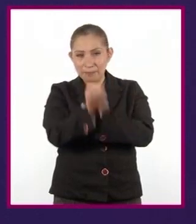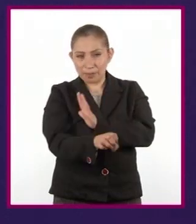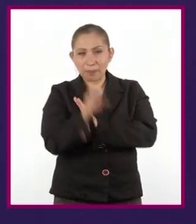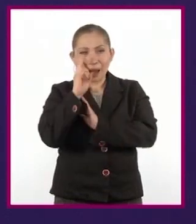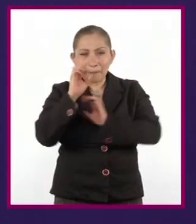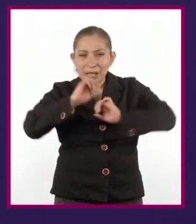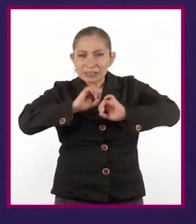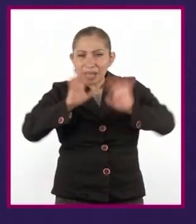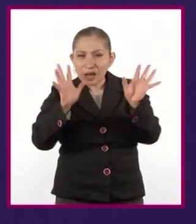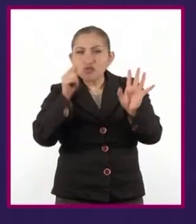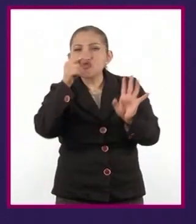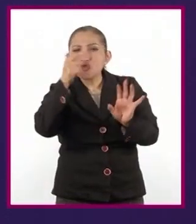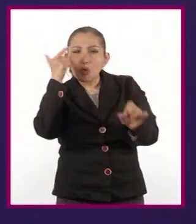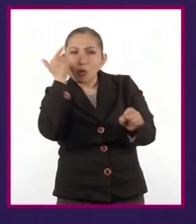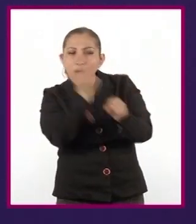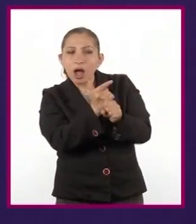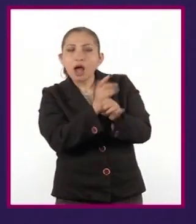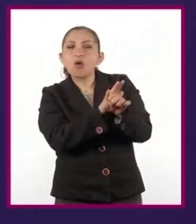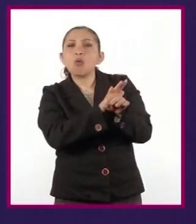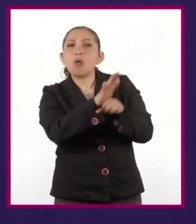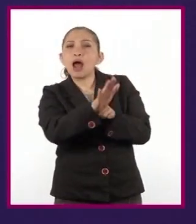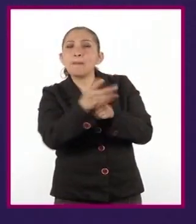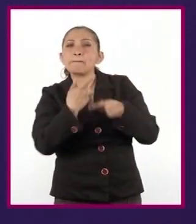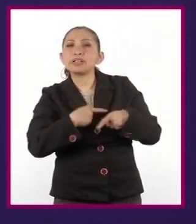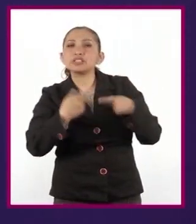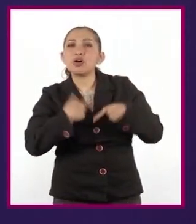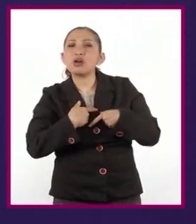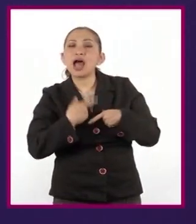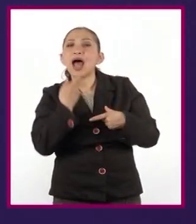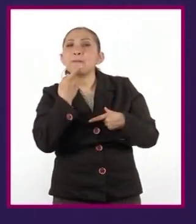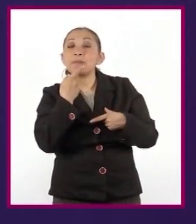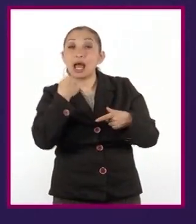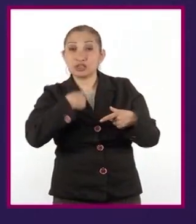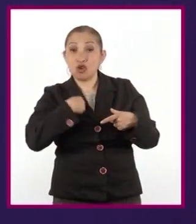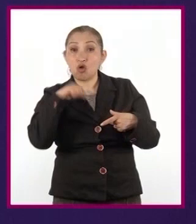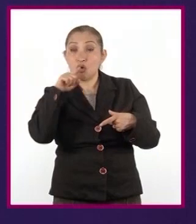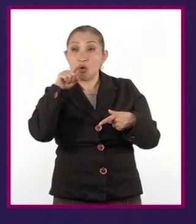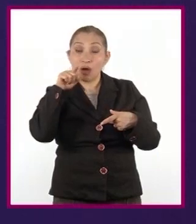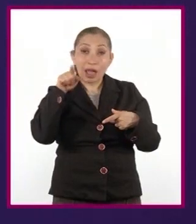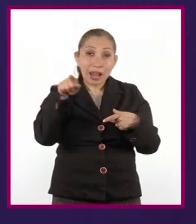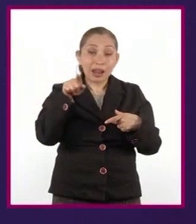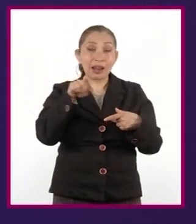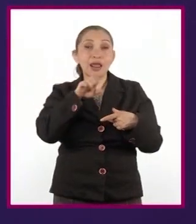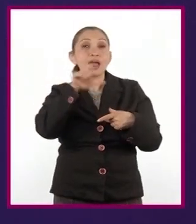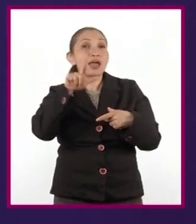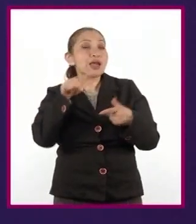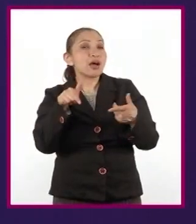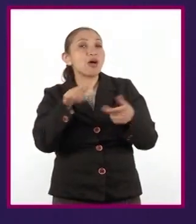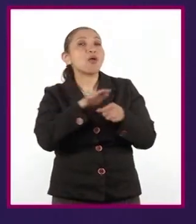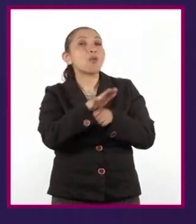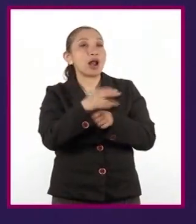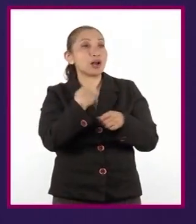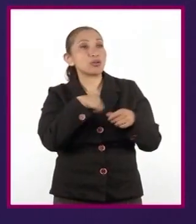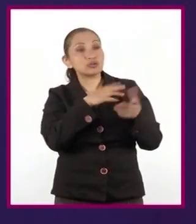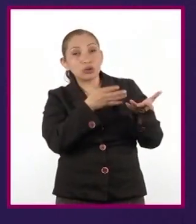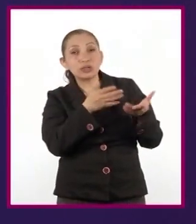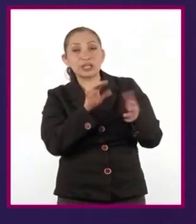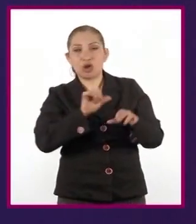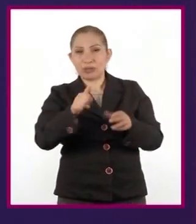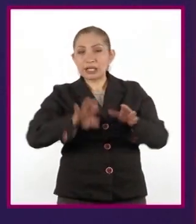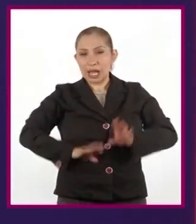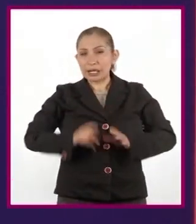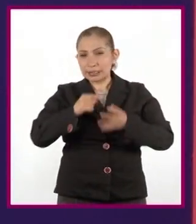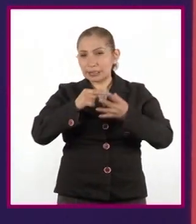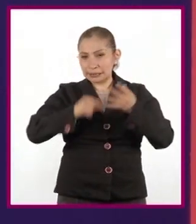y que traten de identificar cuál es la persona gramatical que está empleando el autor, así como las otras características